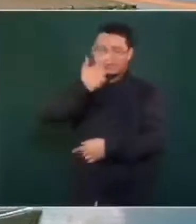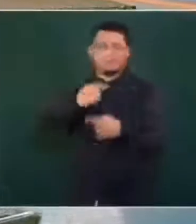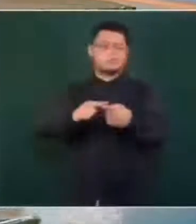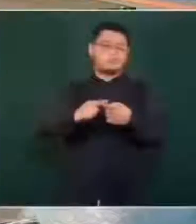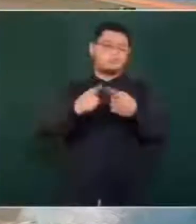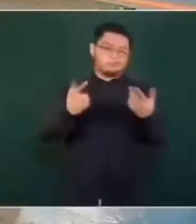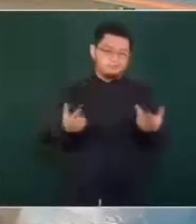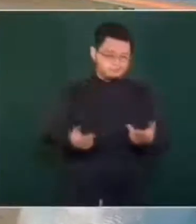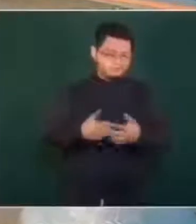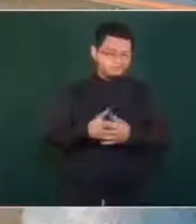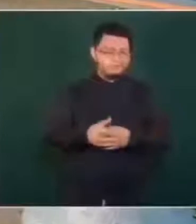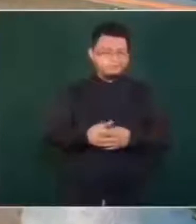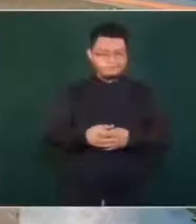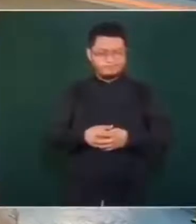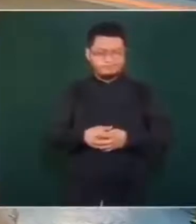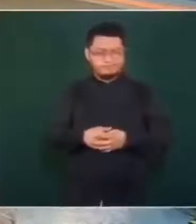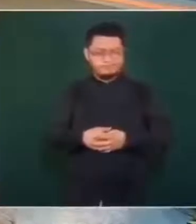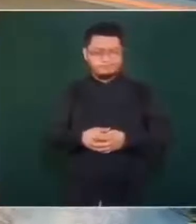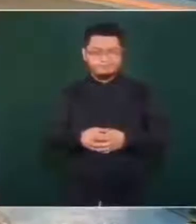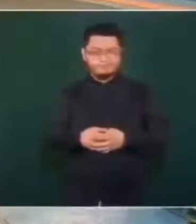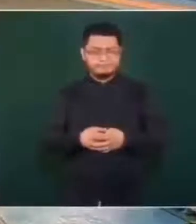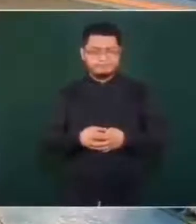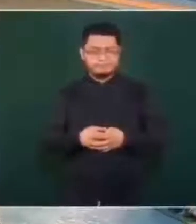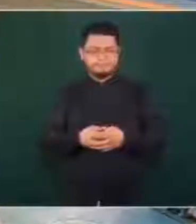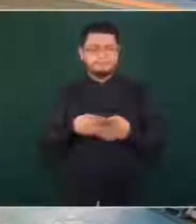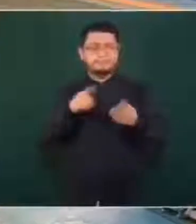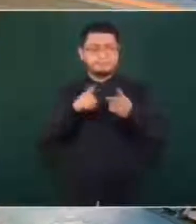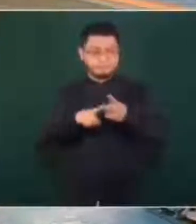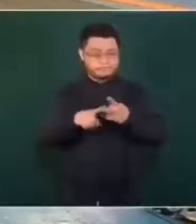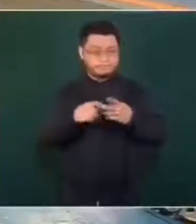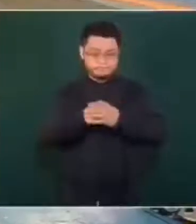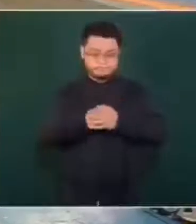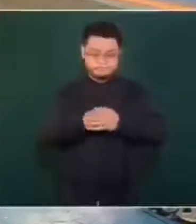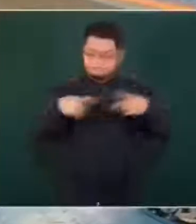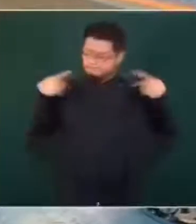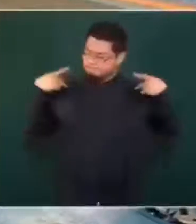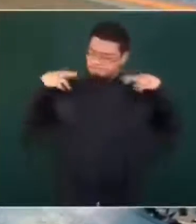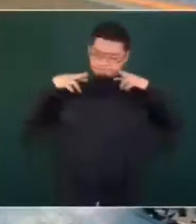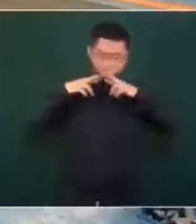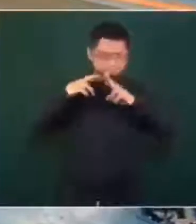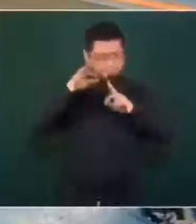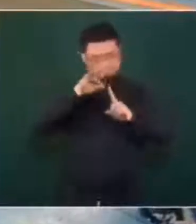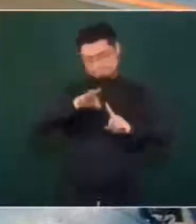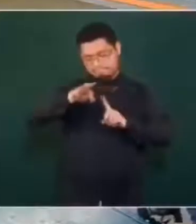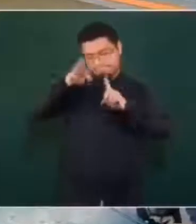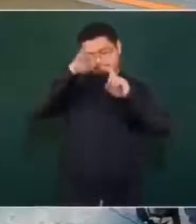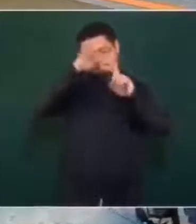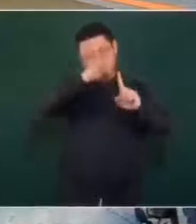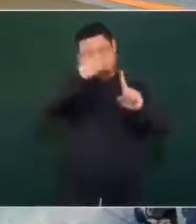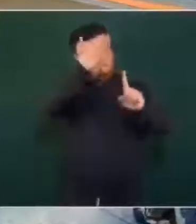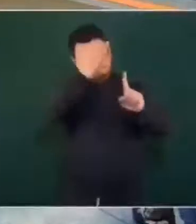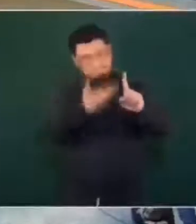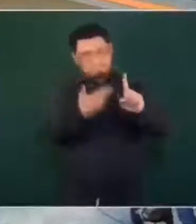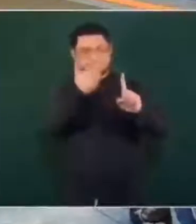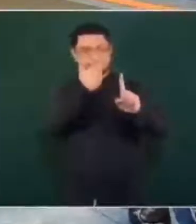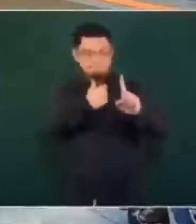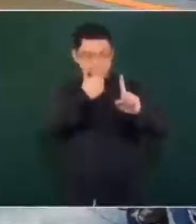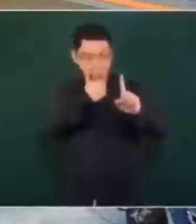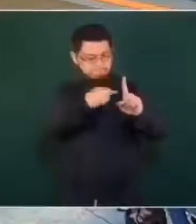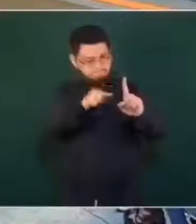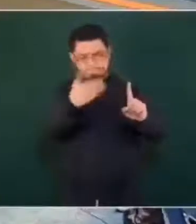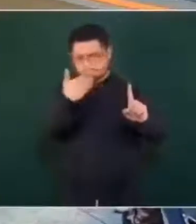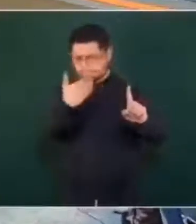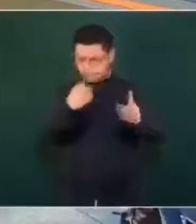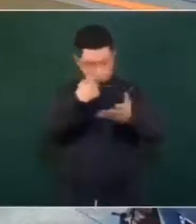un maestro destacadísimo, un hombre de izquierda, un buen